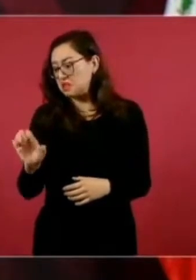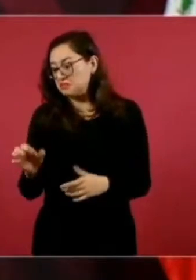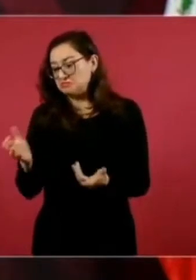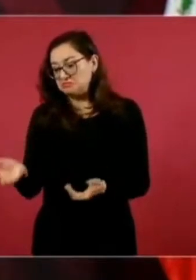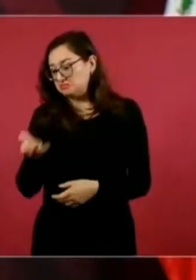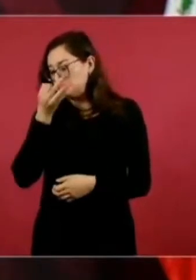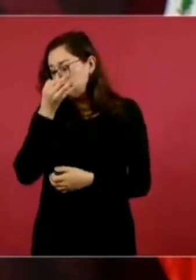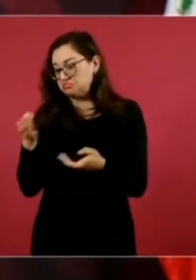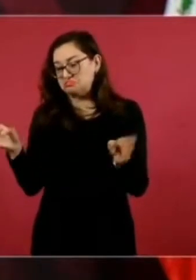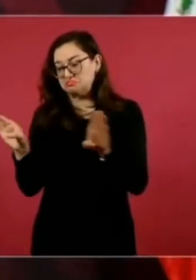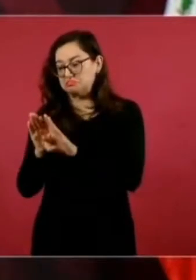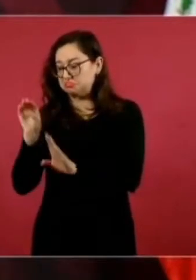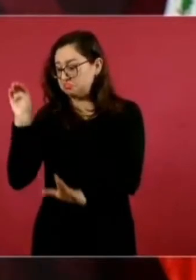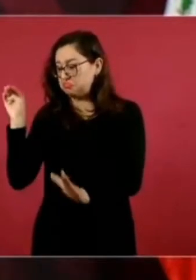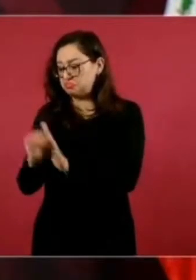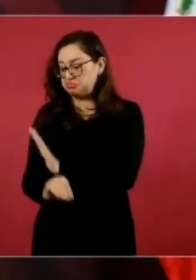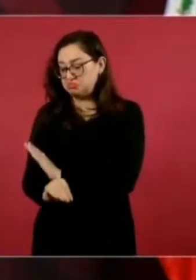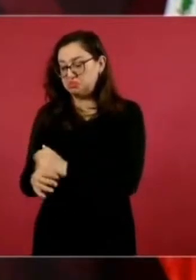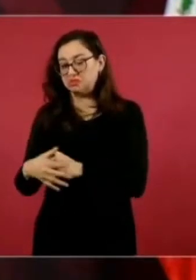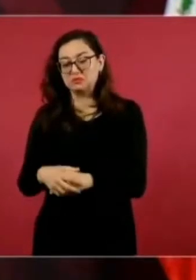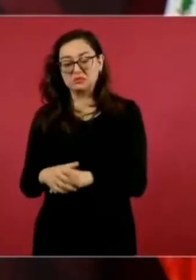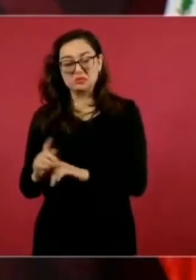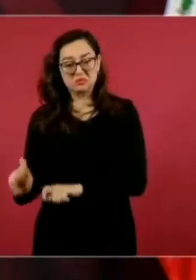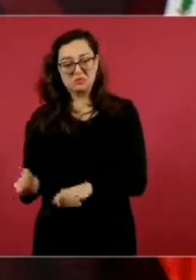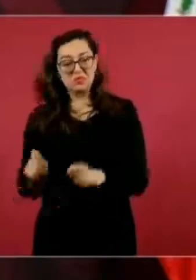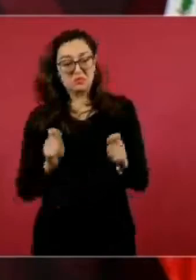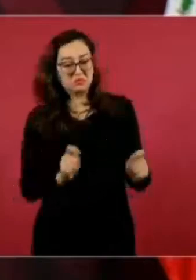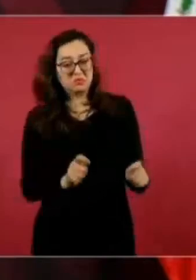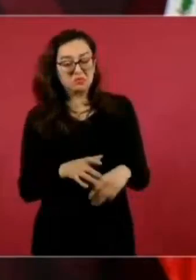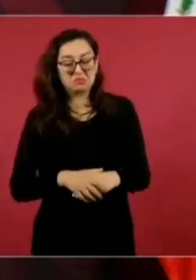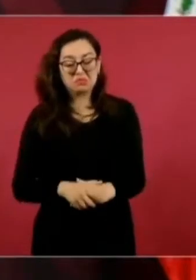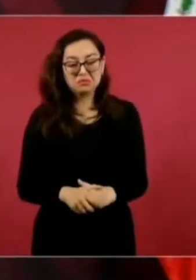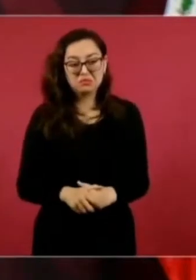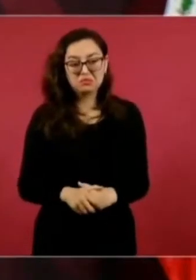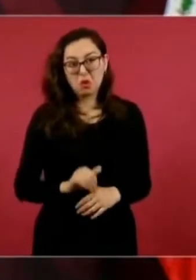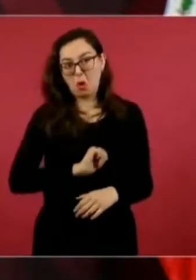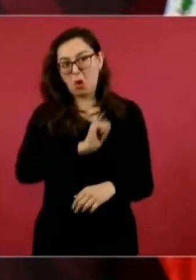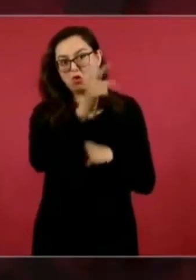Todo lo demás estaría en manos de empresas extranjeras.